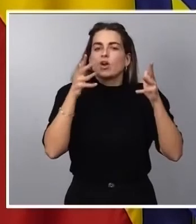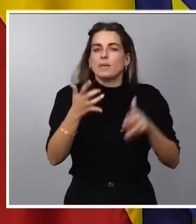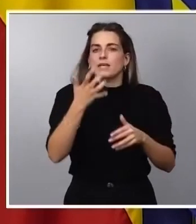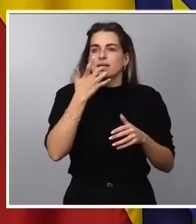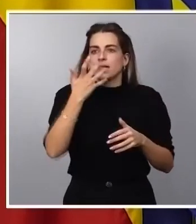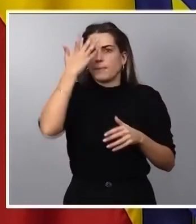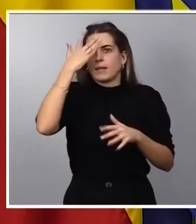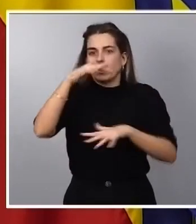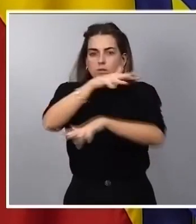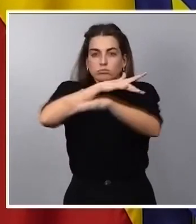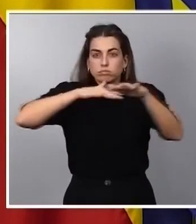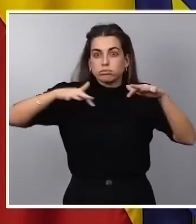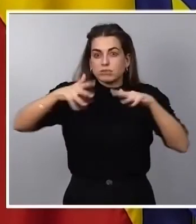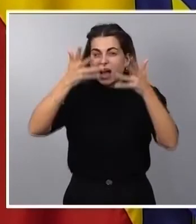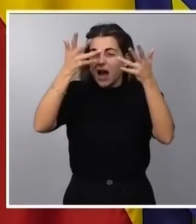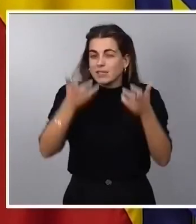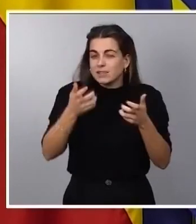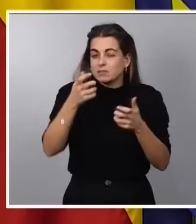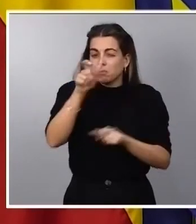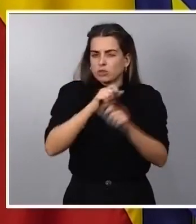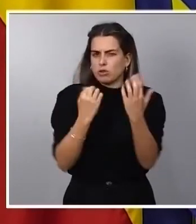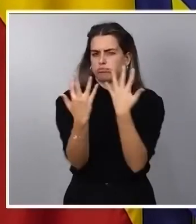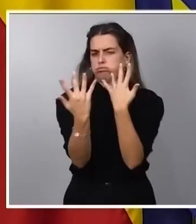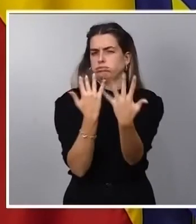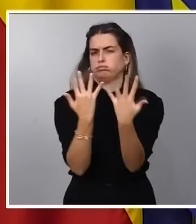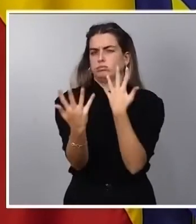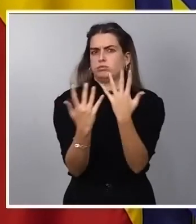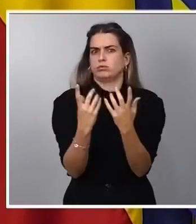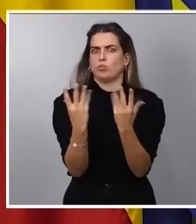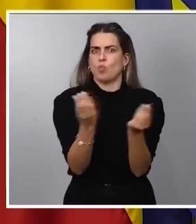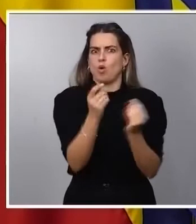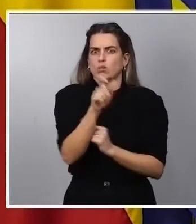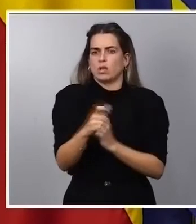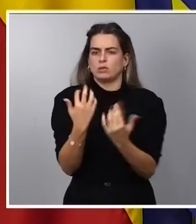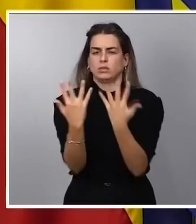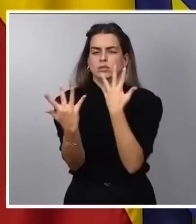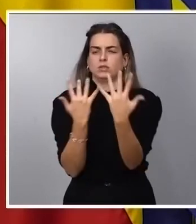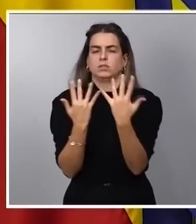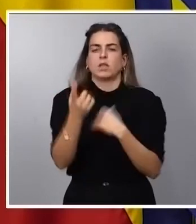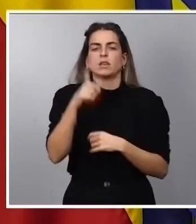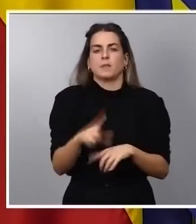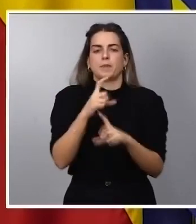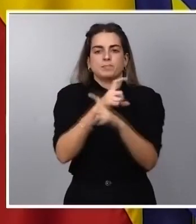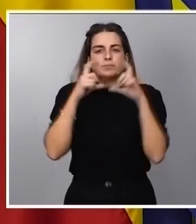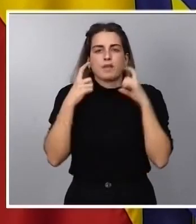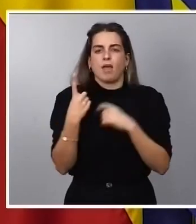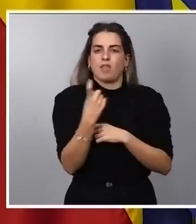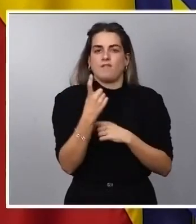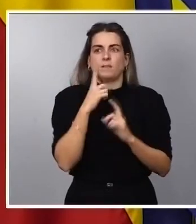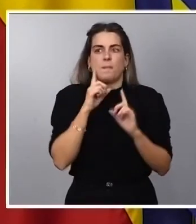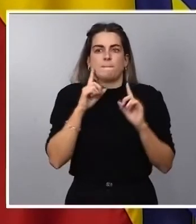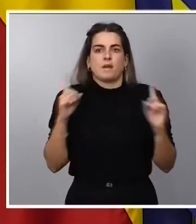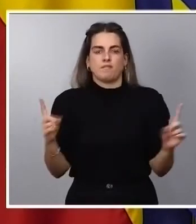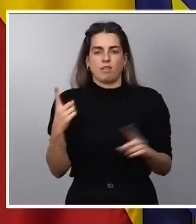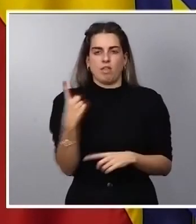multitudinaria pudiéramos también hacer uso de ella por prevención en esa filosofía